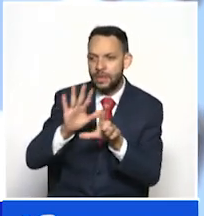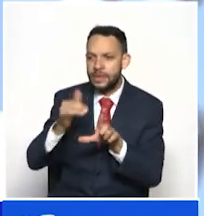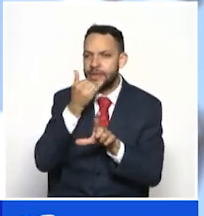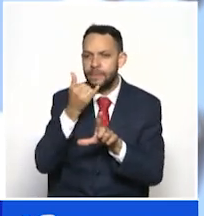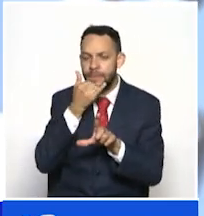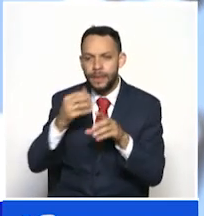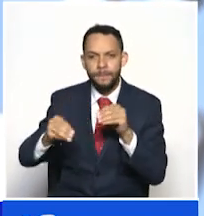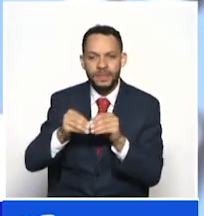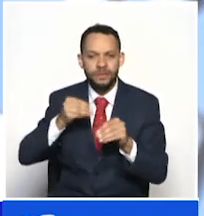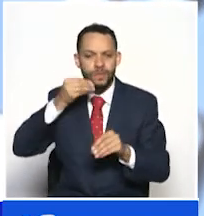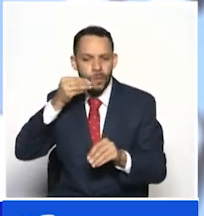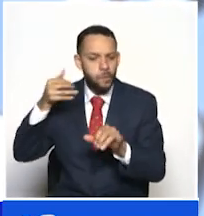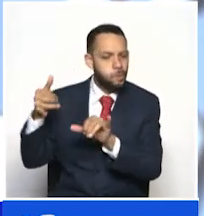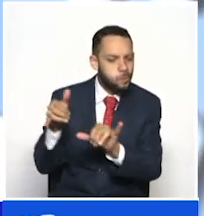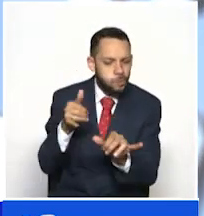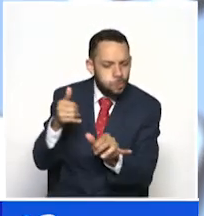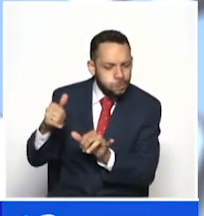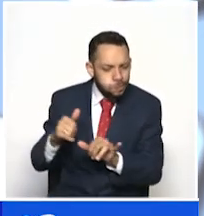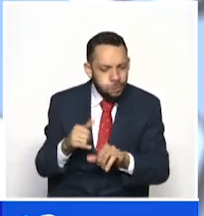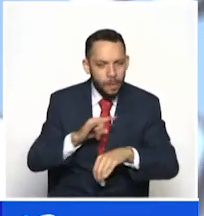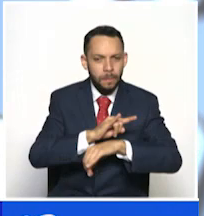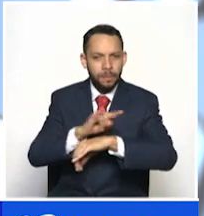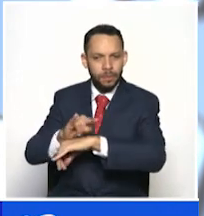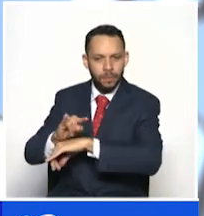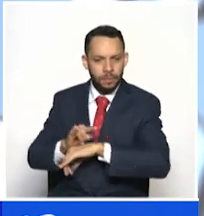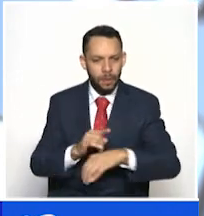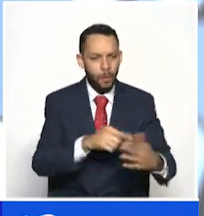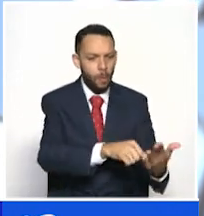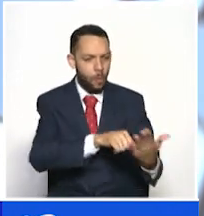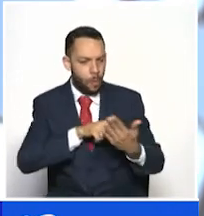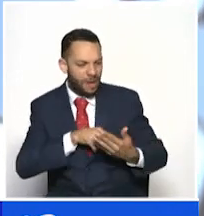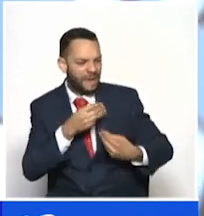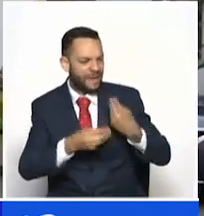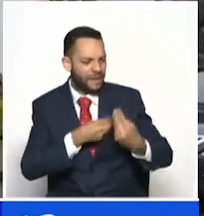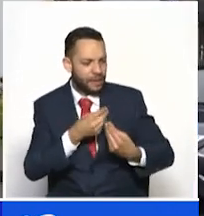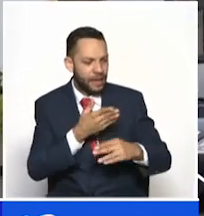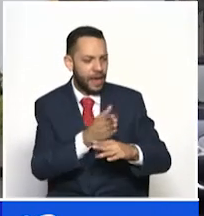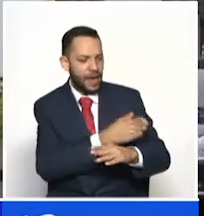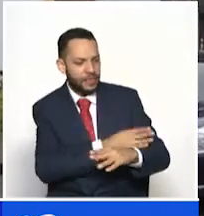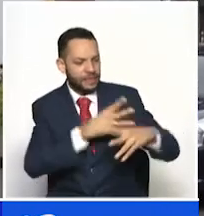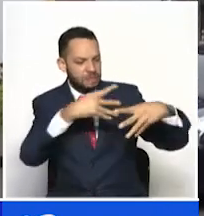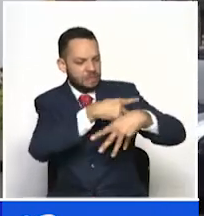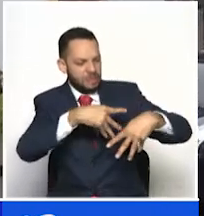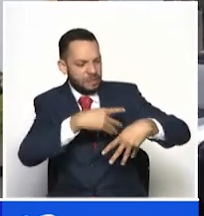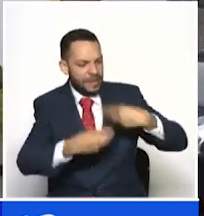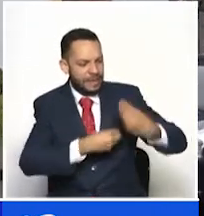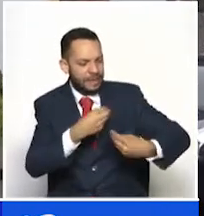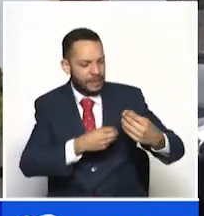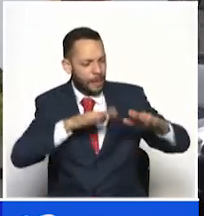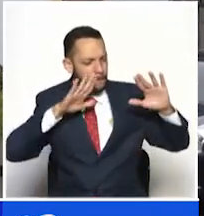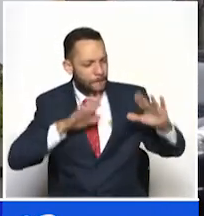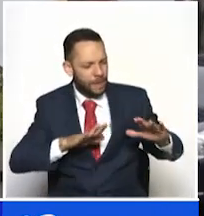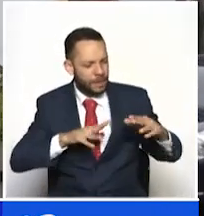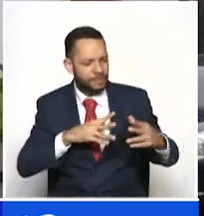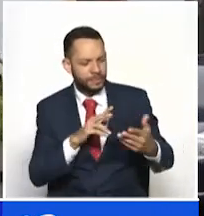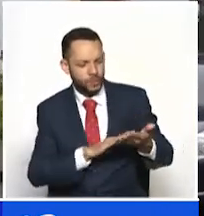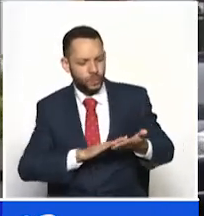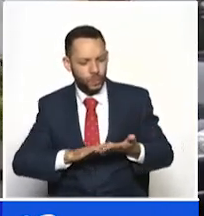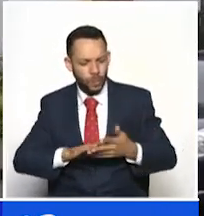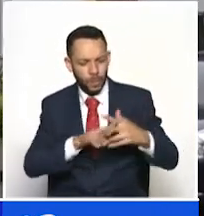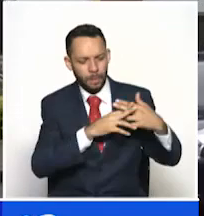aseo, mantenimiento, seguridad, para tener evidencias concretas de todo lo que hay. Y después de eso ya